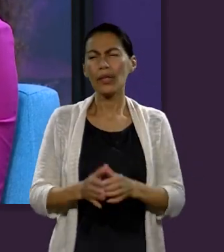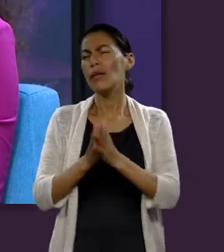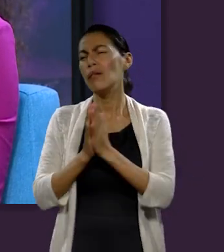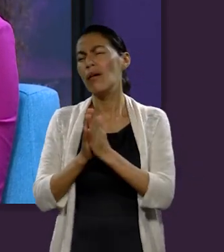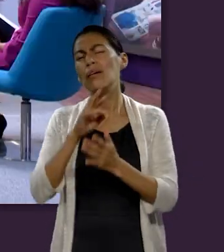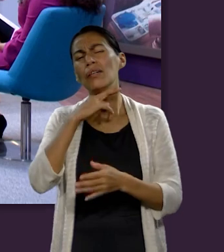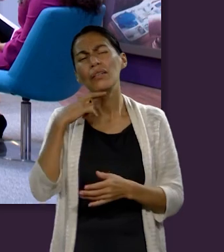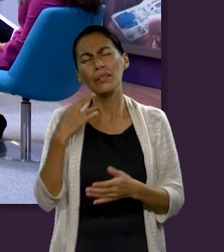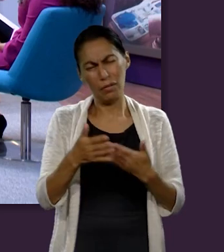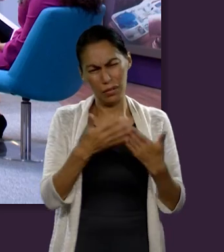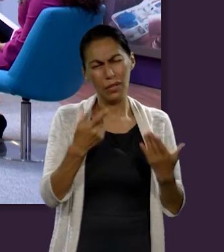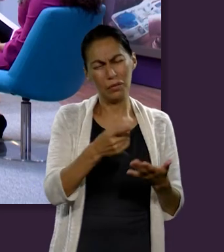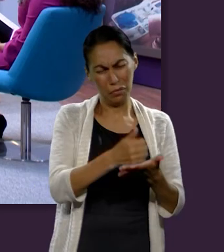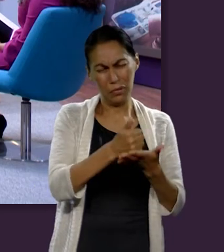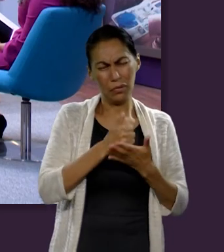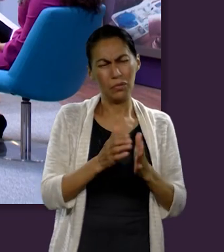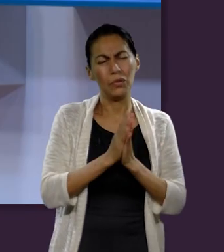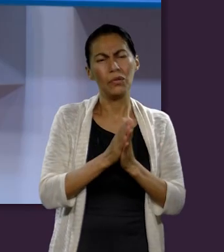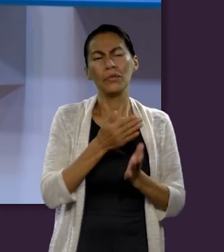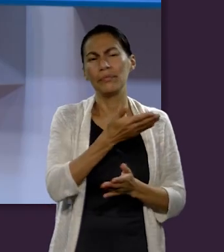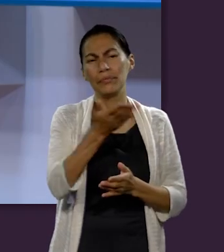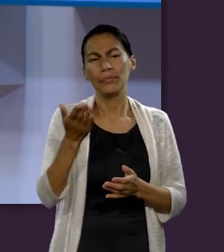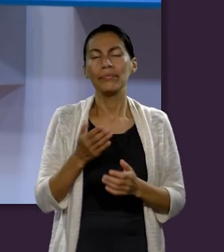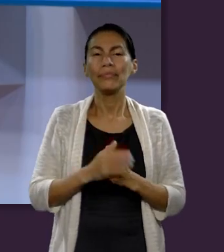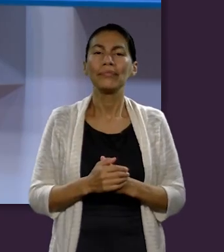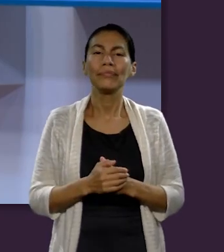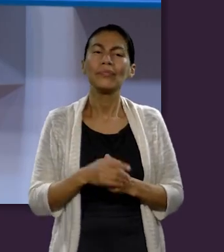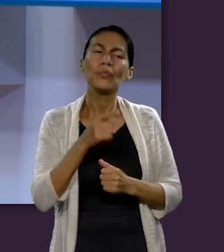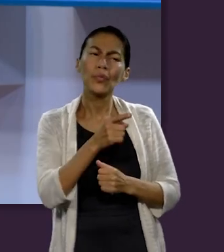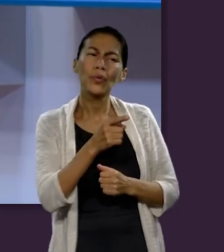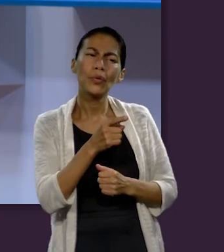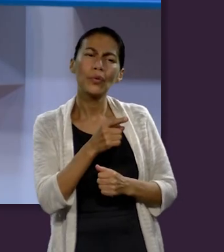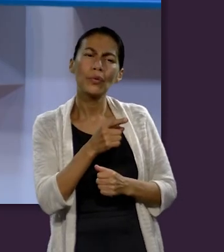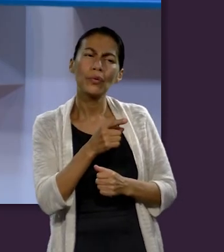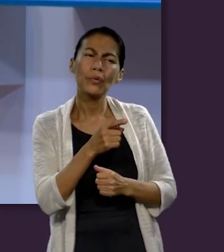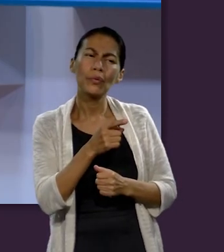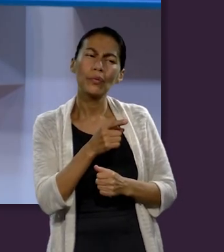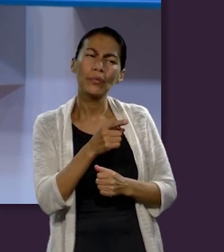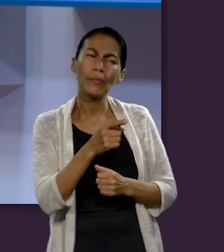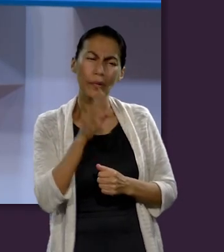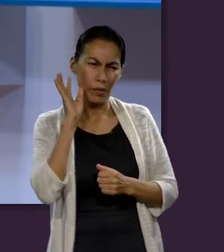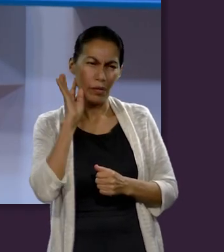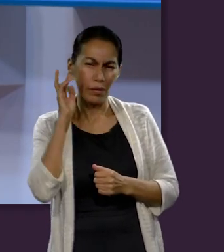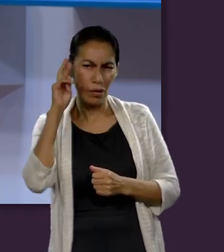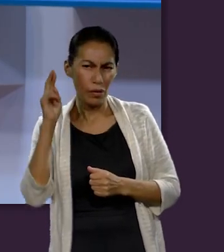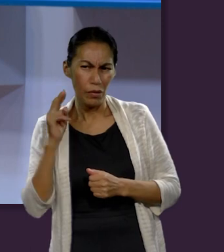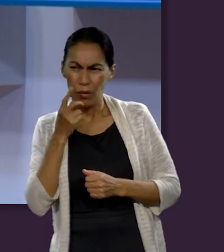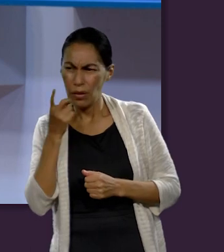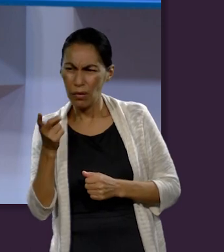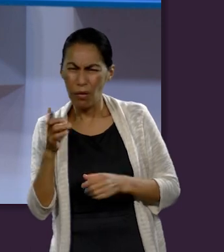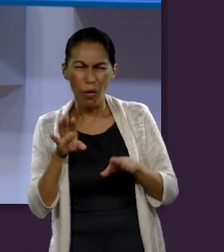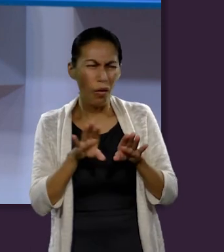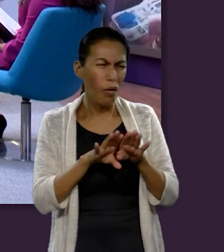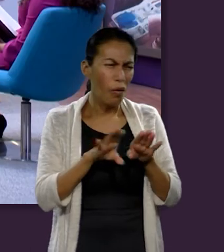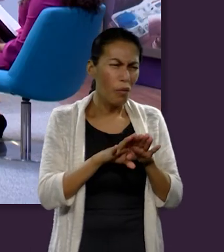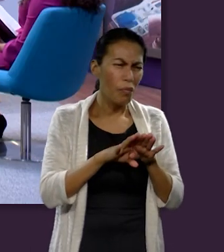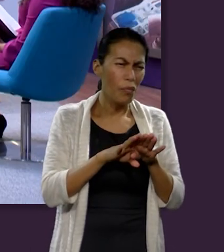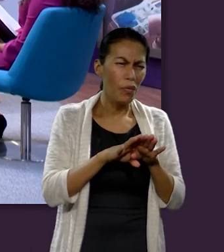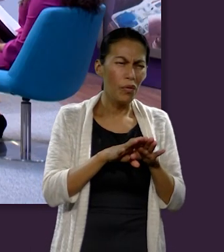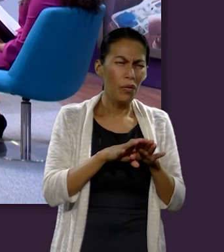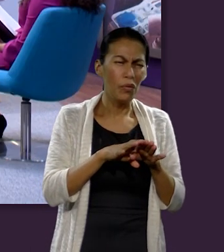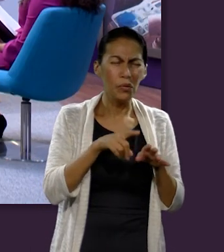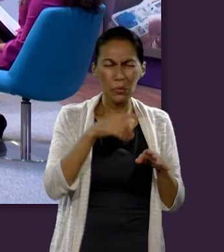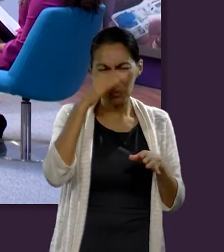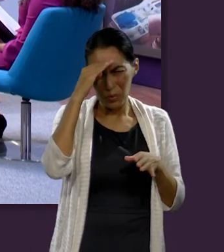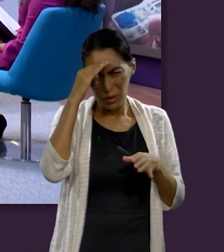Jesús. Muy bien, gracias. Ahora, Ricardo, por favor, sigue ayudándonos y también a los amigos. ¿Qué añadirías tú a lo que acaba de decir